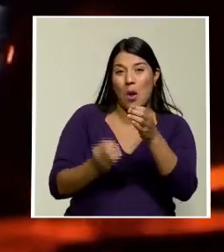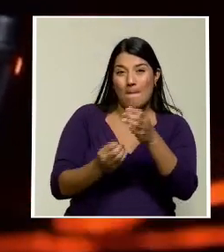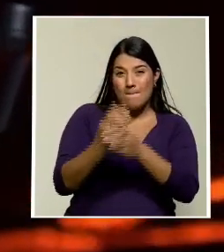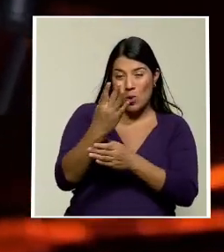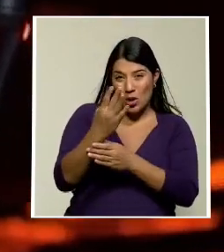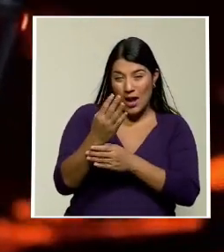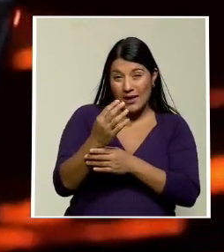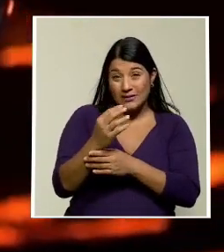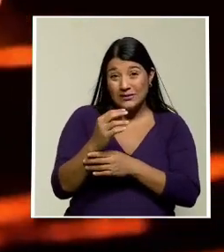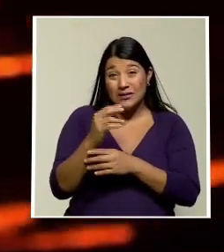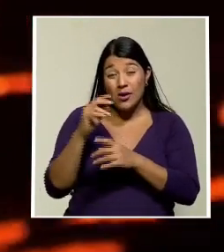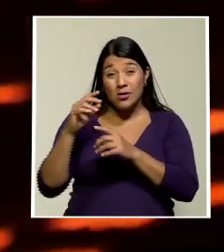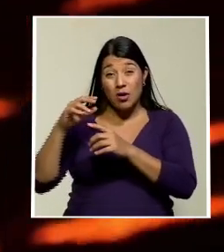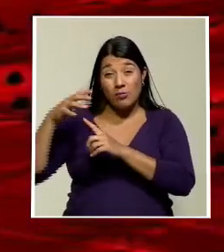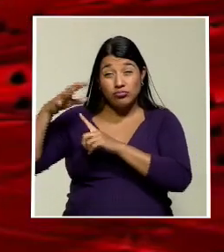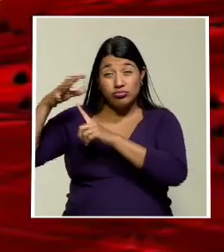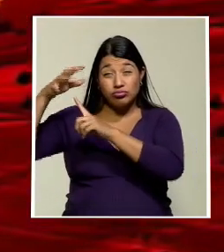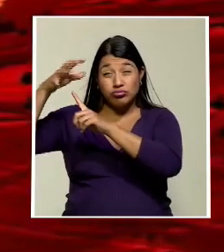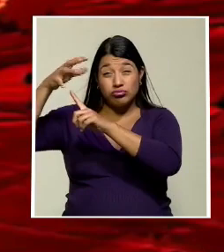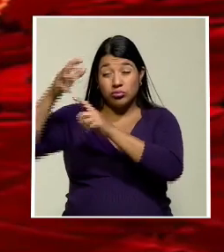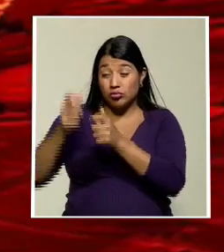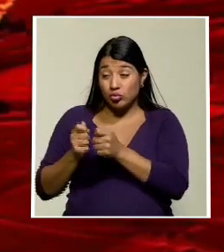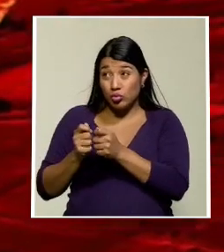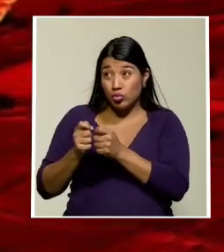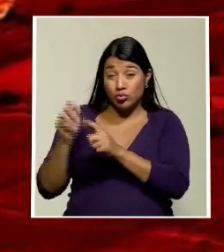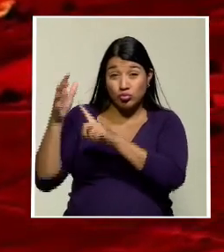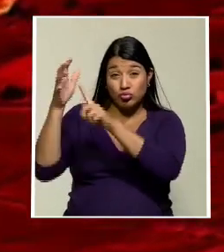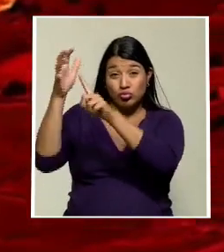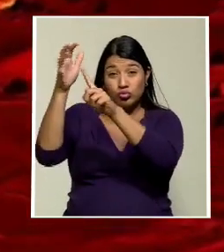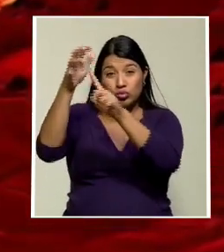captadas por drones de la unidad militar de emergencia